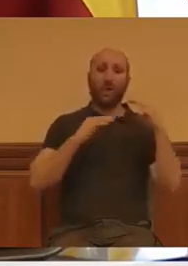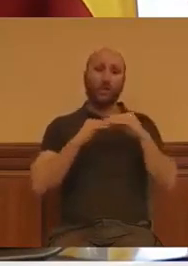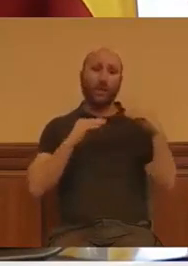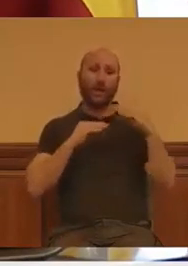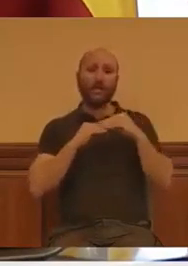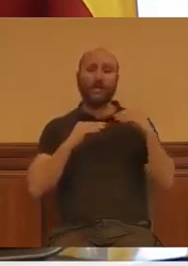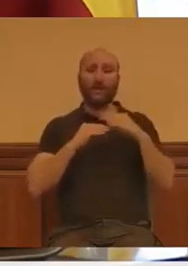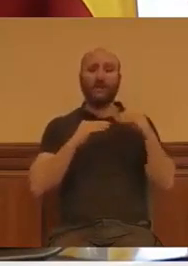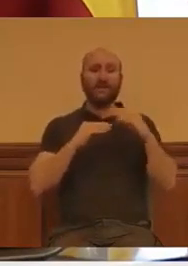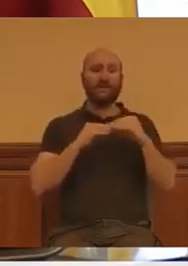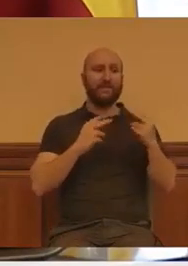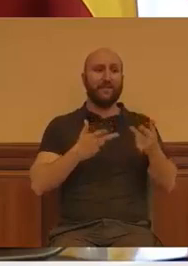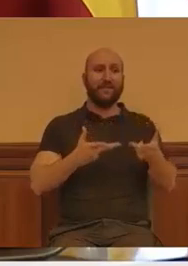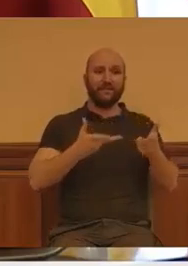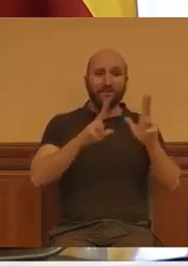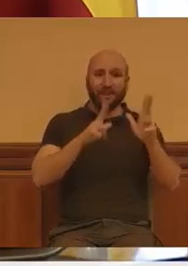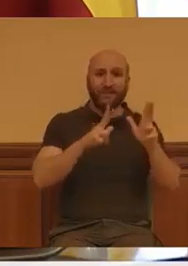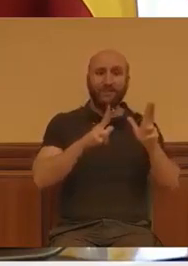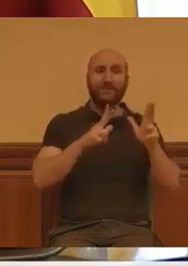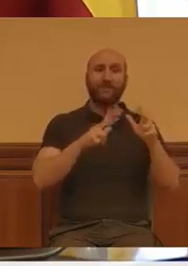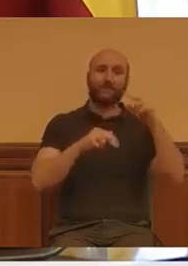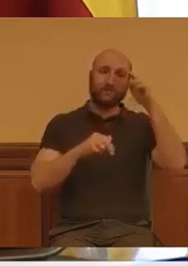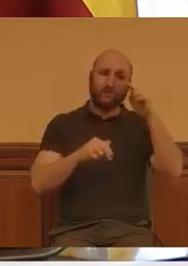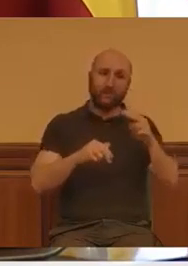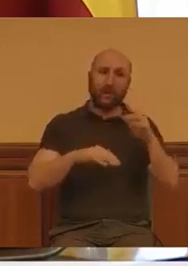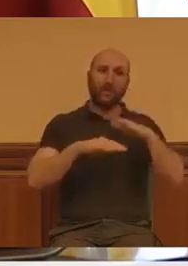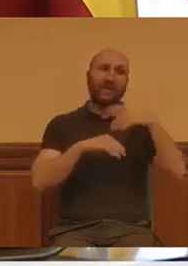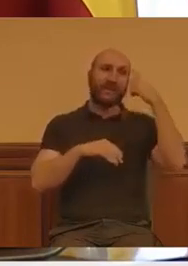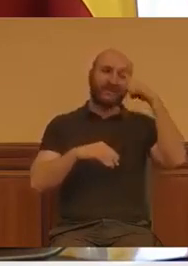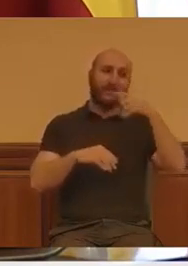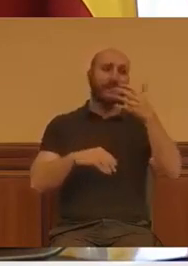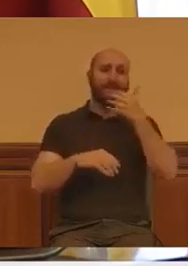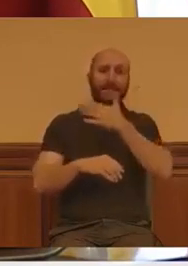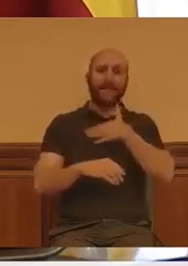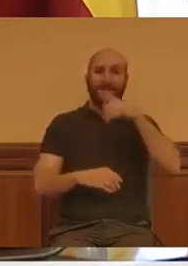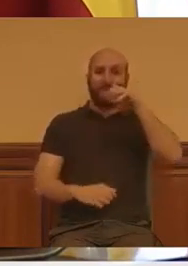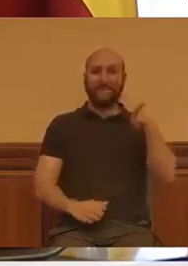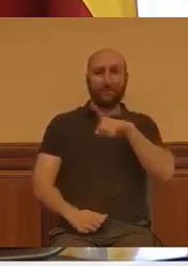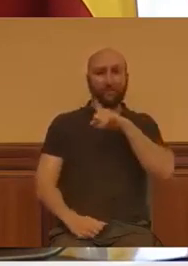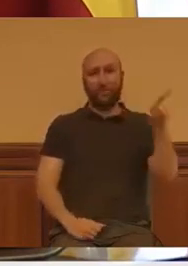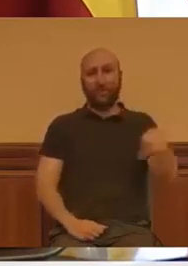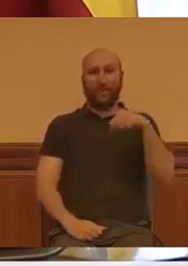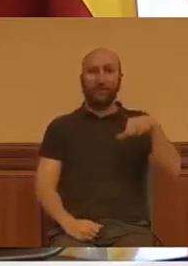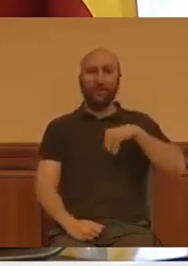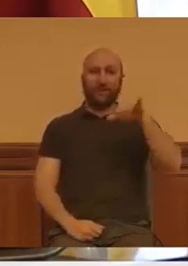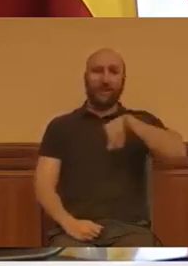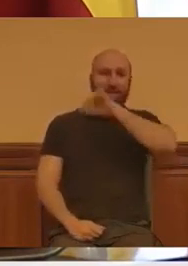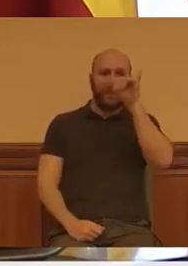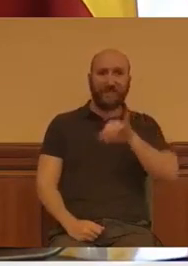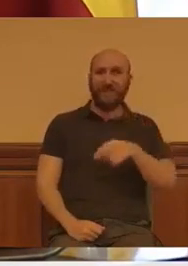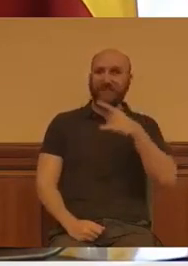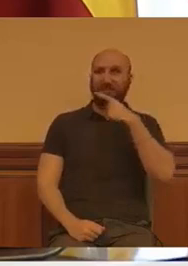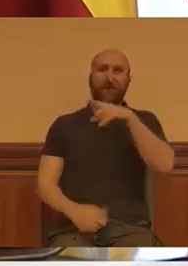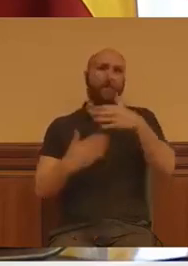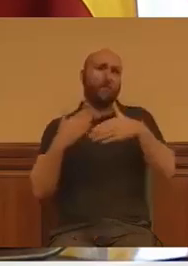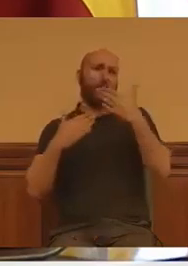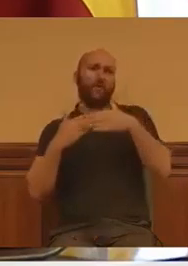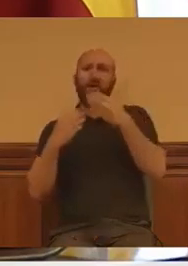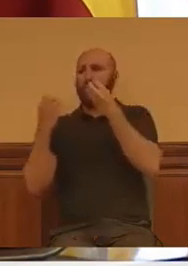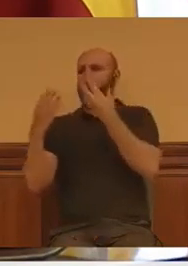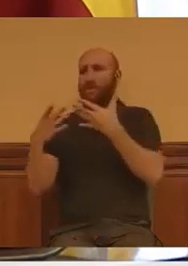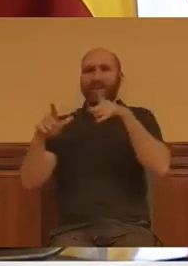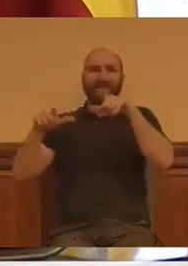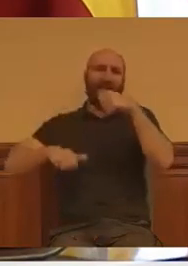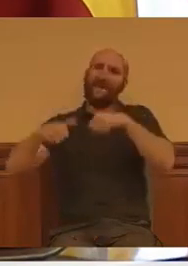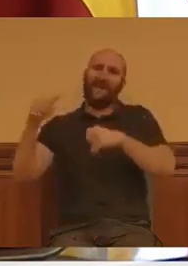quieren o no quieren ser derivados al Hospital Zendal, que dice usted que es moderno y equipado? Pues que no tiene quirófanos.